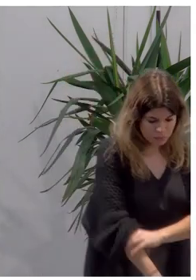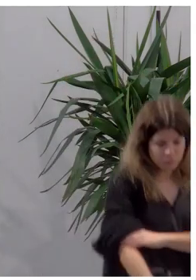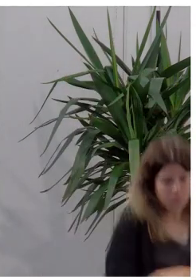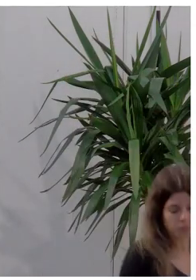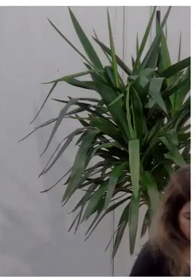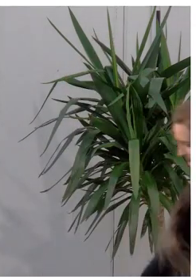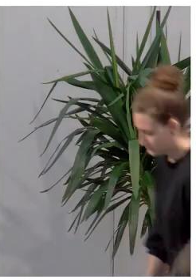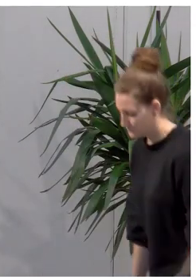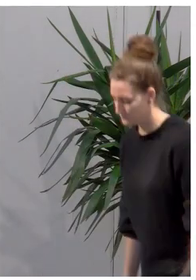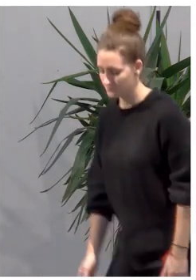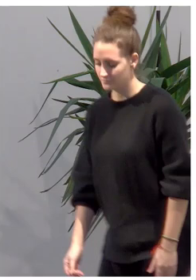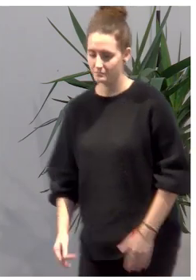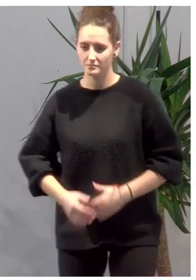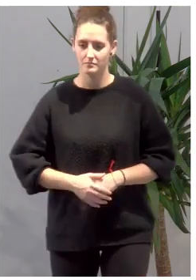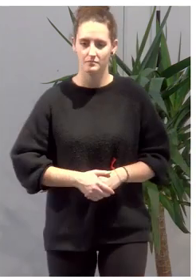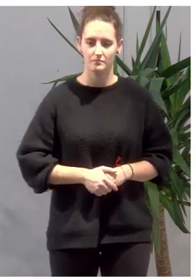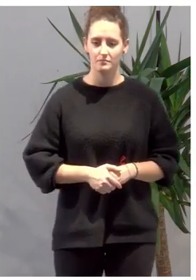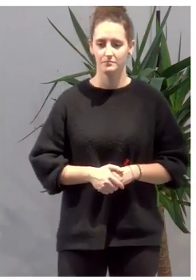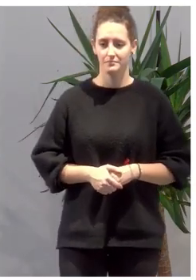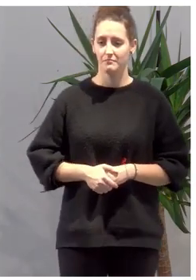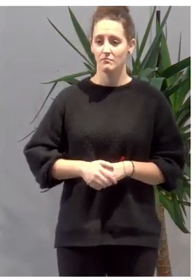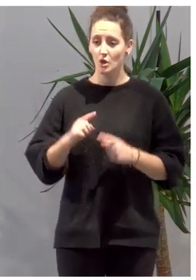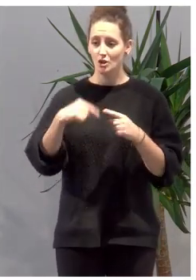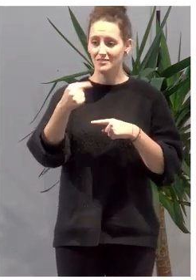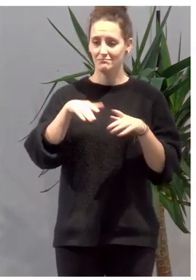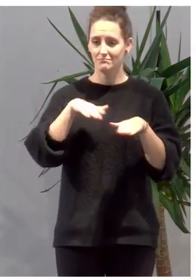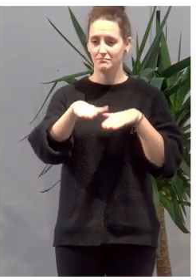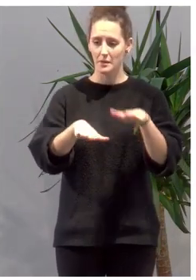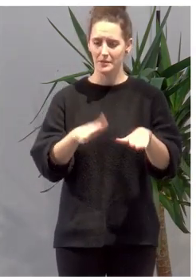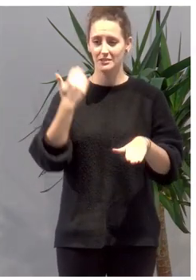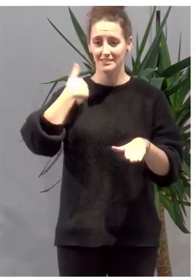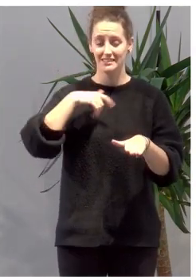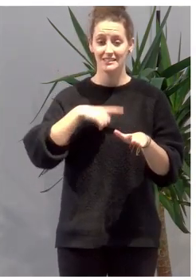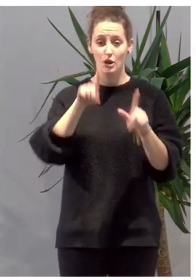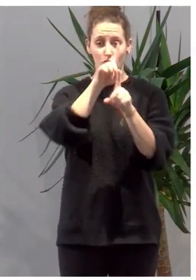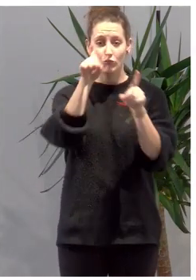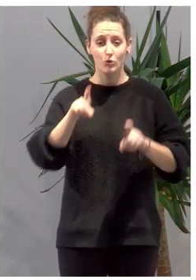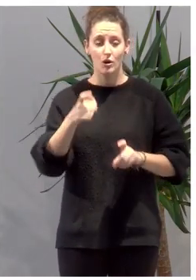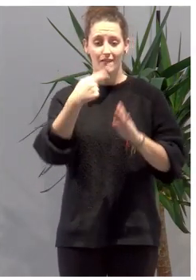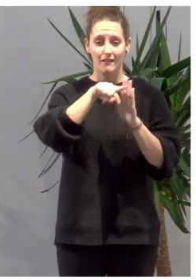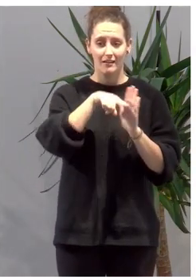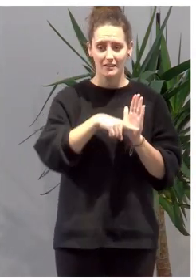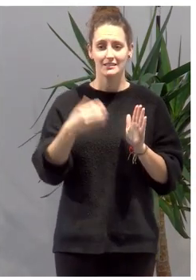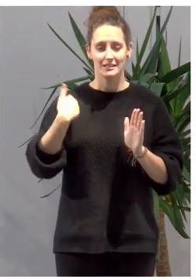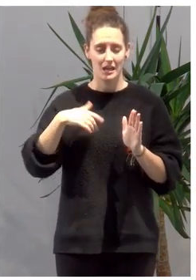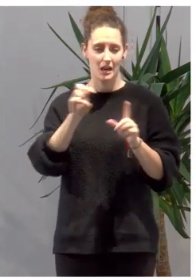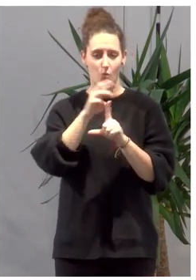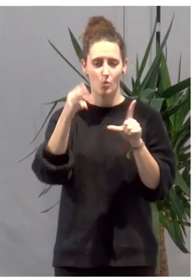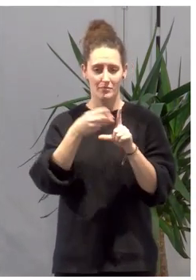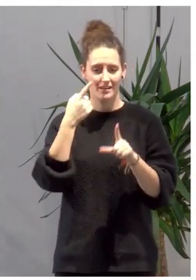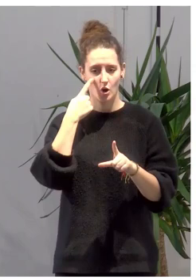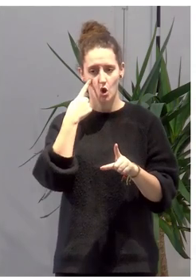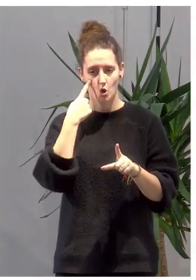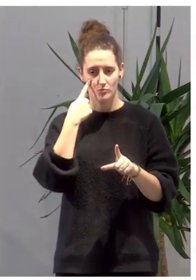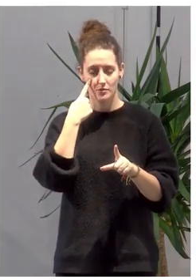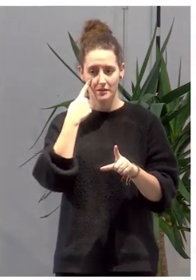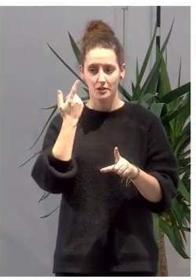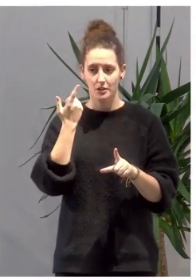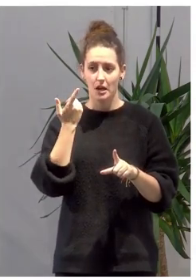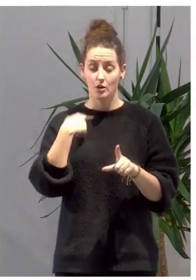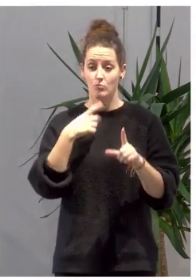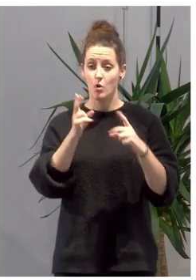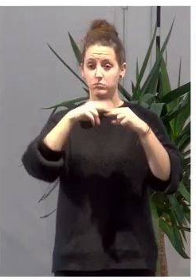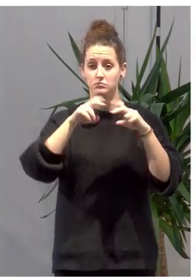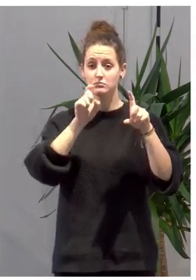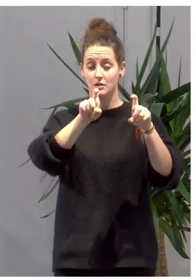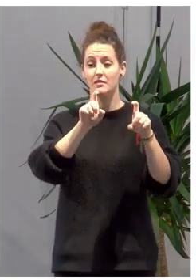En cuanto a los siguientes pasos, ya ha comentado Andrés, los formularios de inscripción están ya en la página web del observatorio. Hay un banner que pone